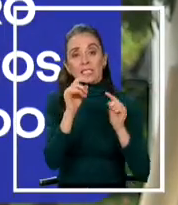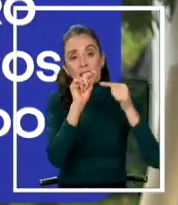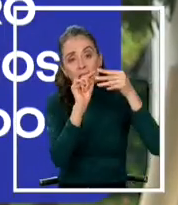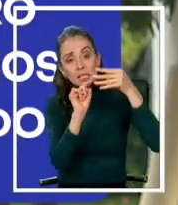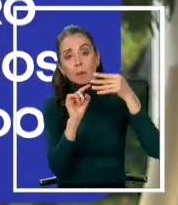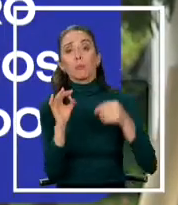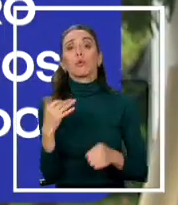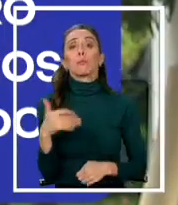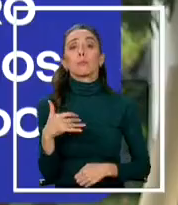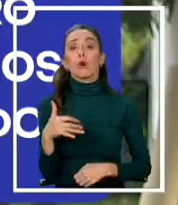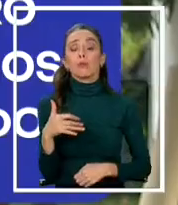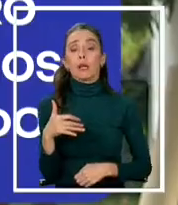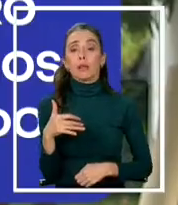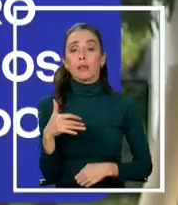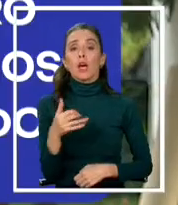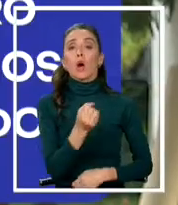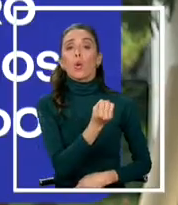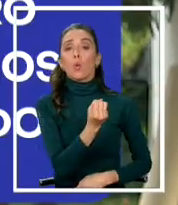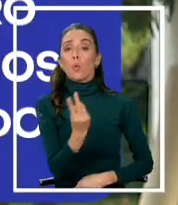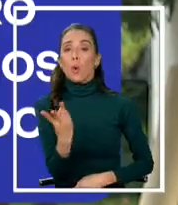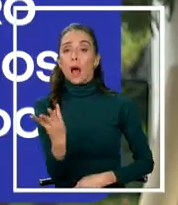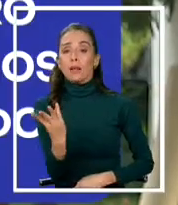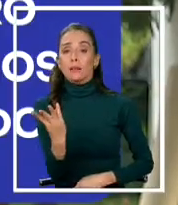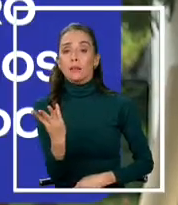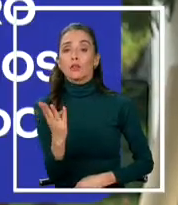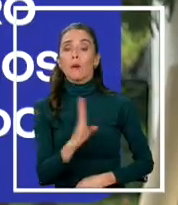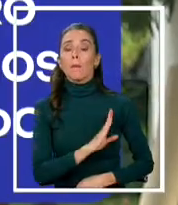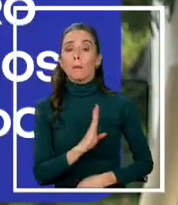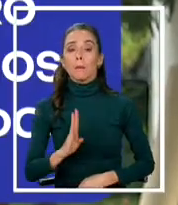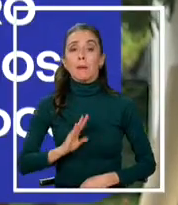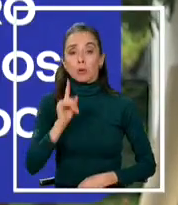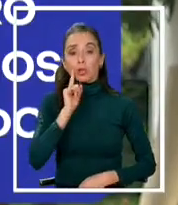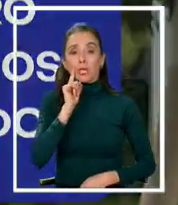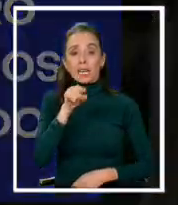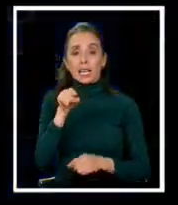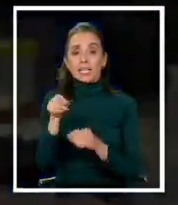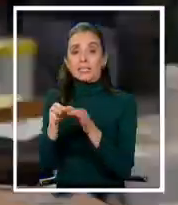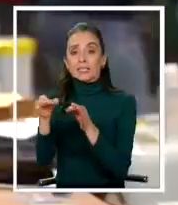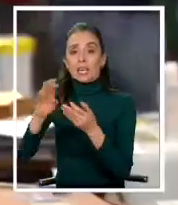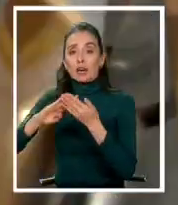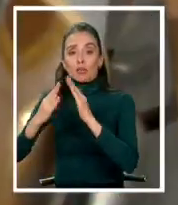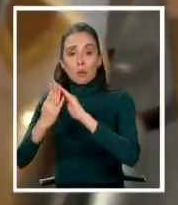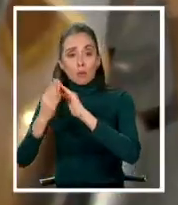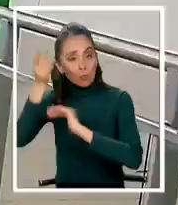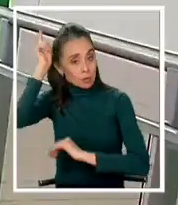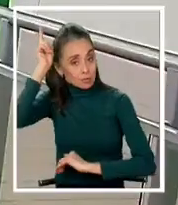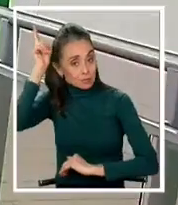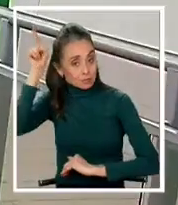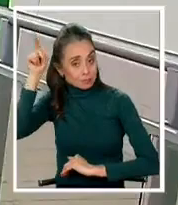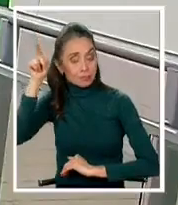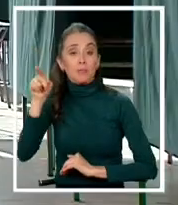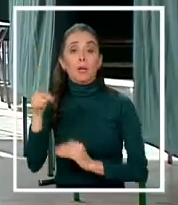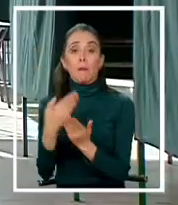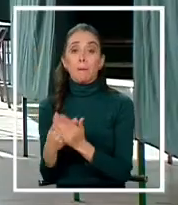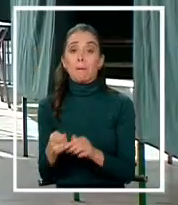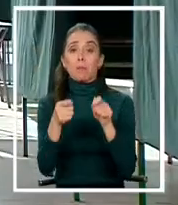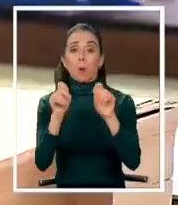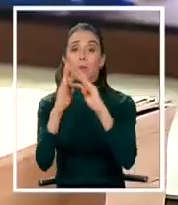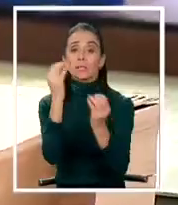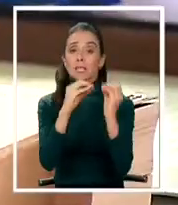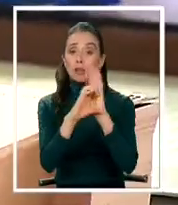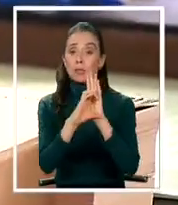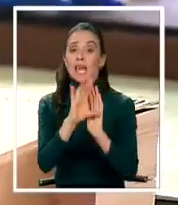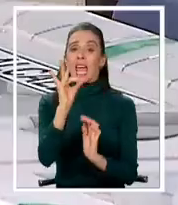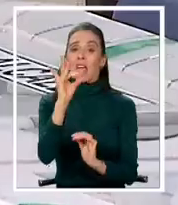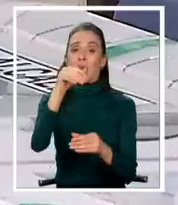criterio que es muy importante, que es el número de integrantes que tenga ese pueblo originario. La propuesta emanada de la convención también cambia